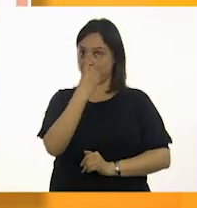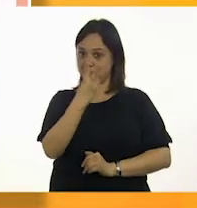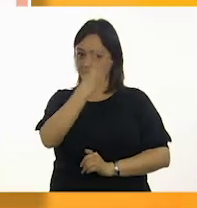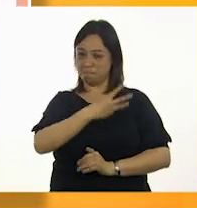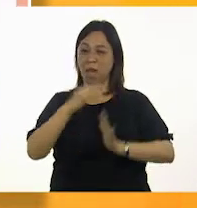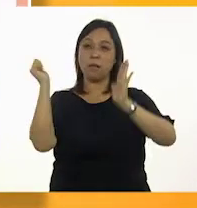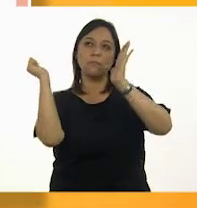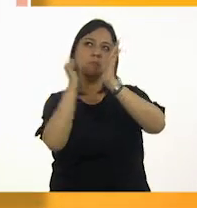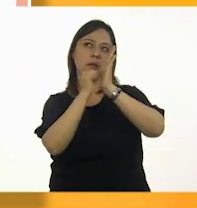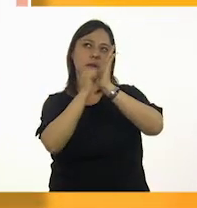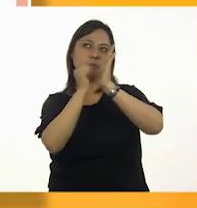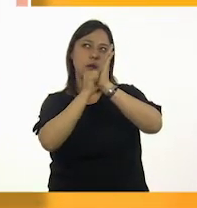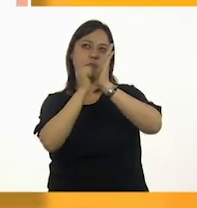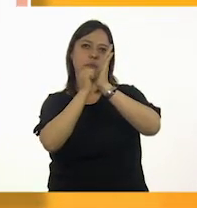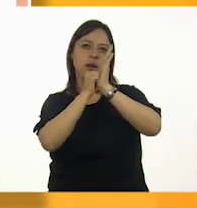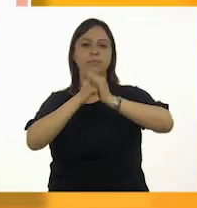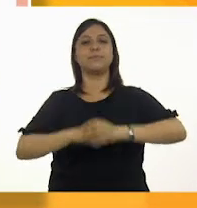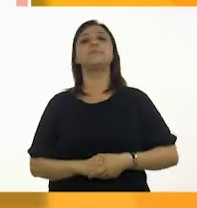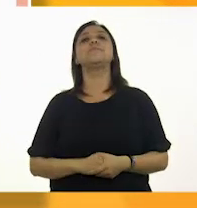toca la puerta de Hugo.